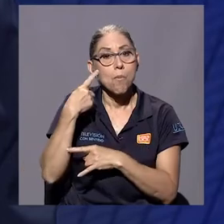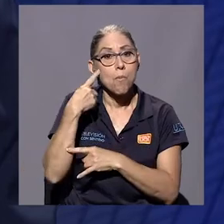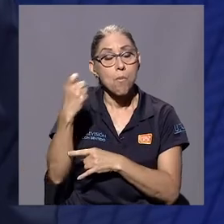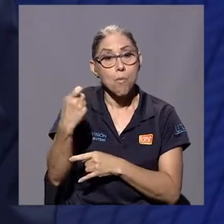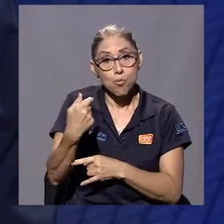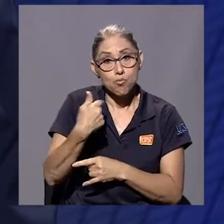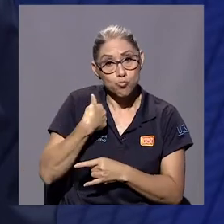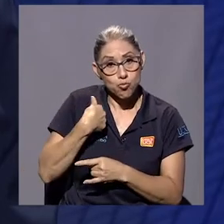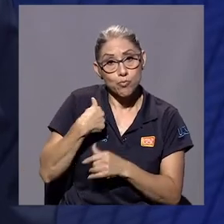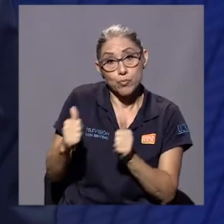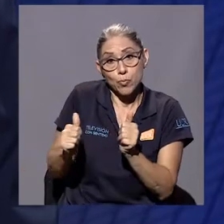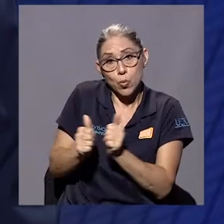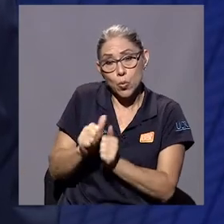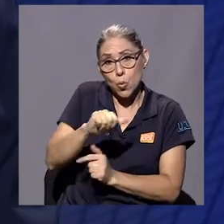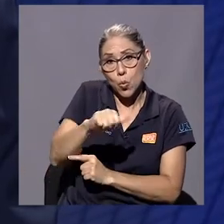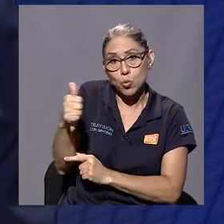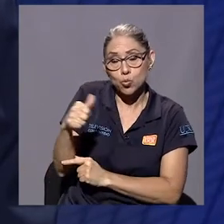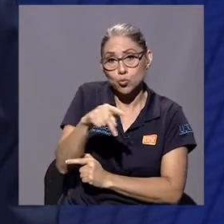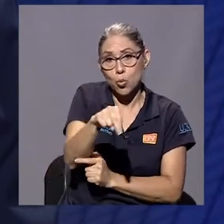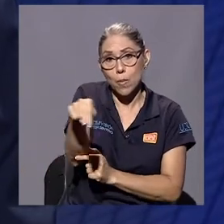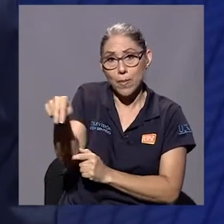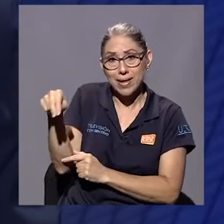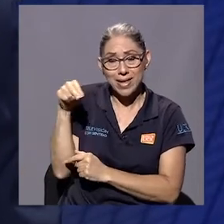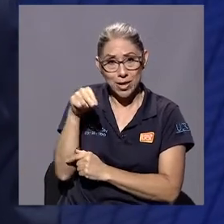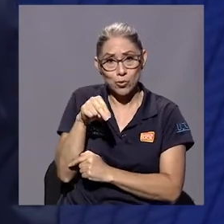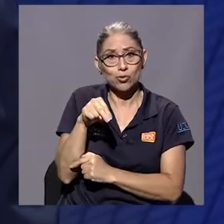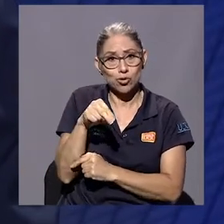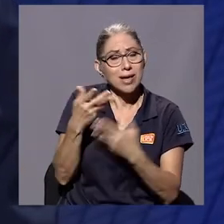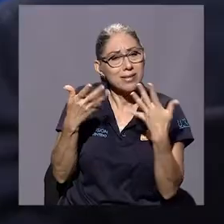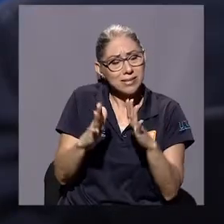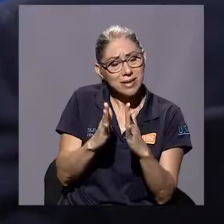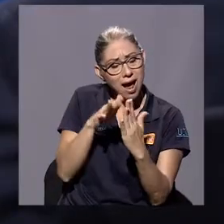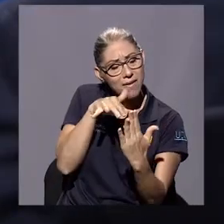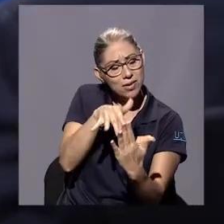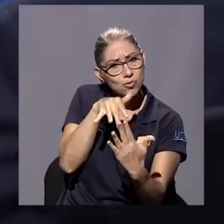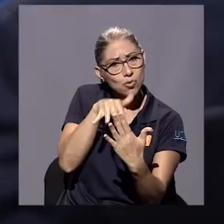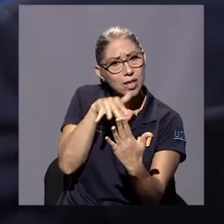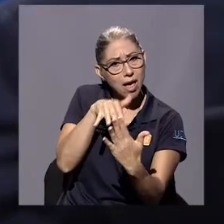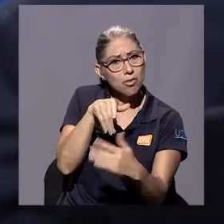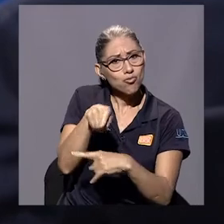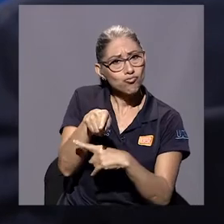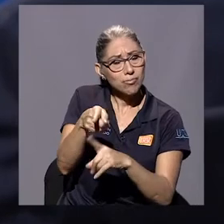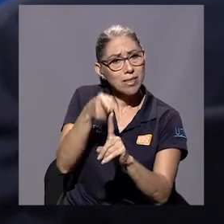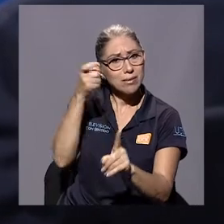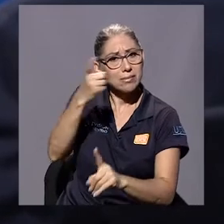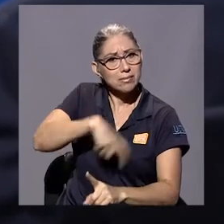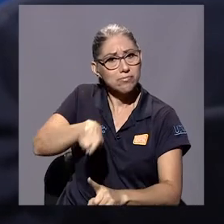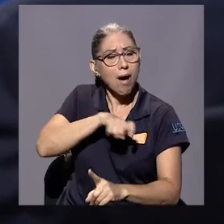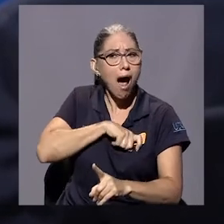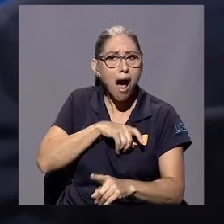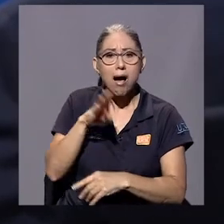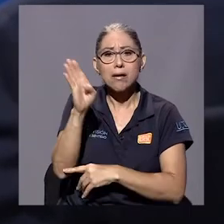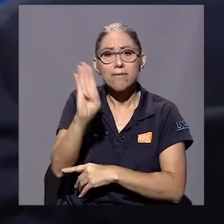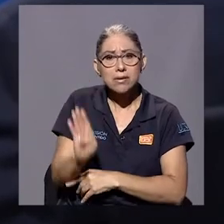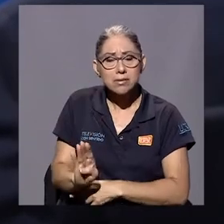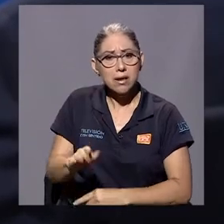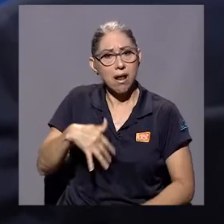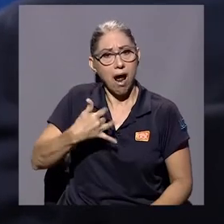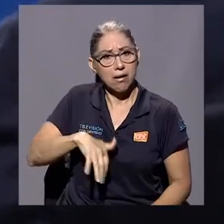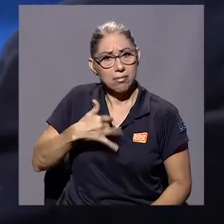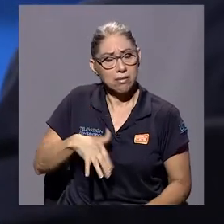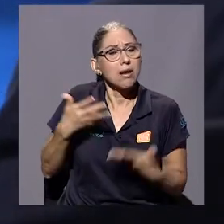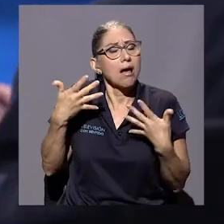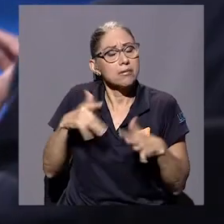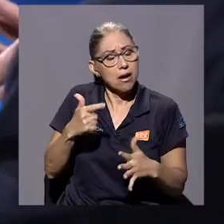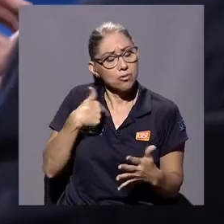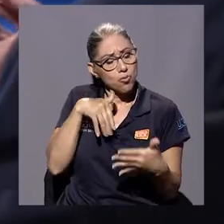porque yo había estudiado junto con otros compañeros, textos de esa materia de España, de Brasil y de Argentina,